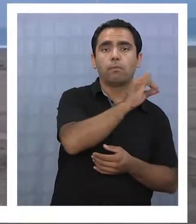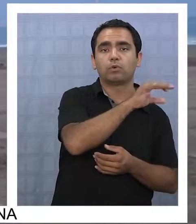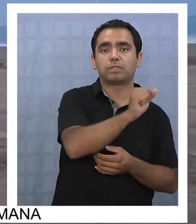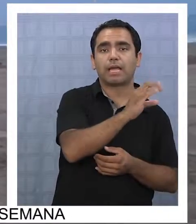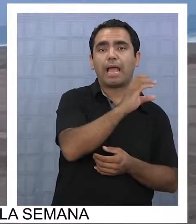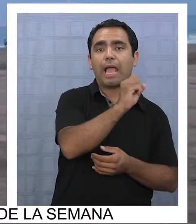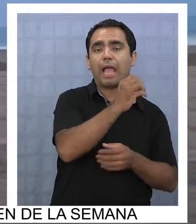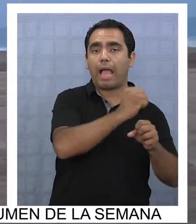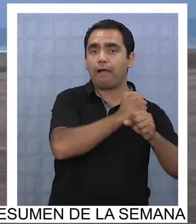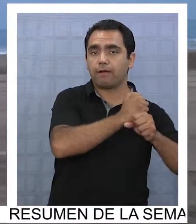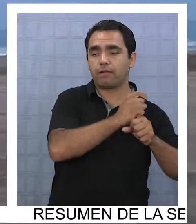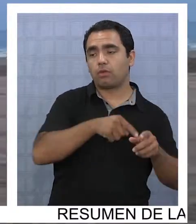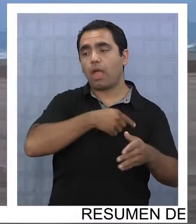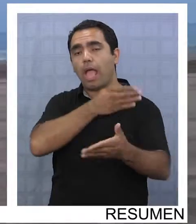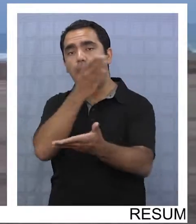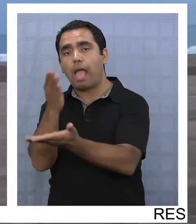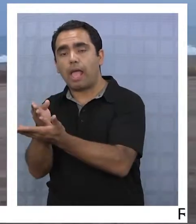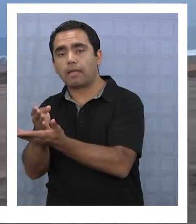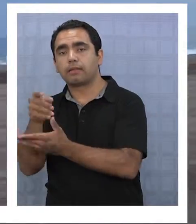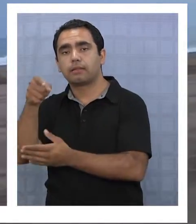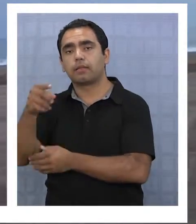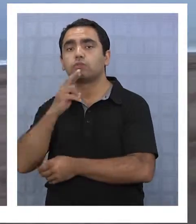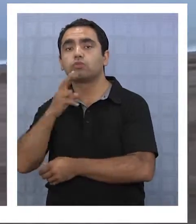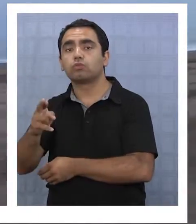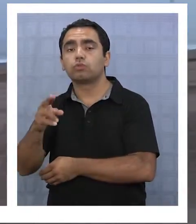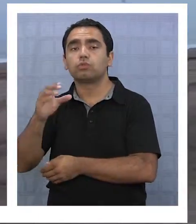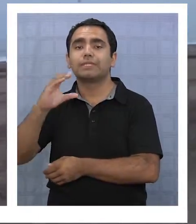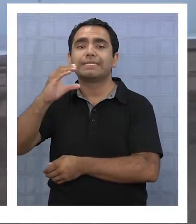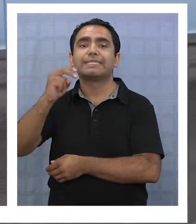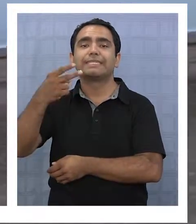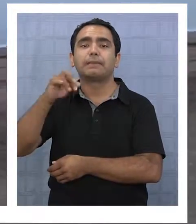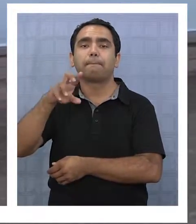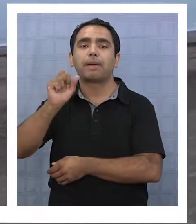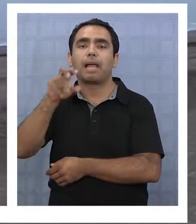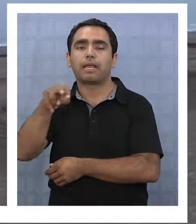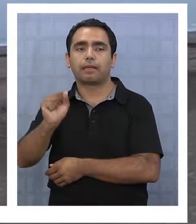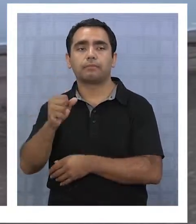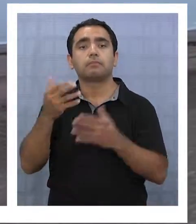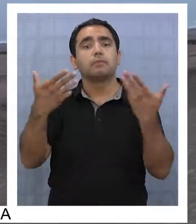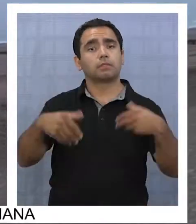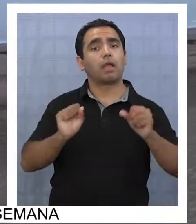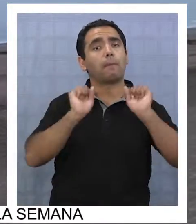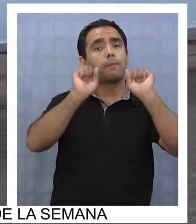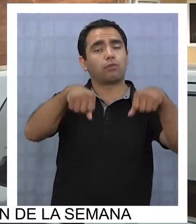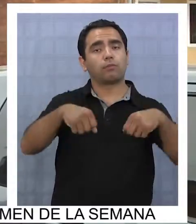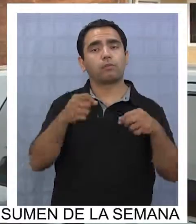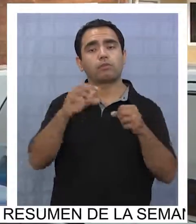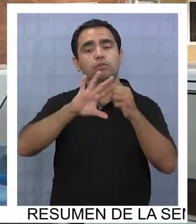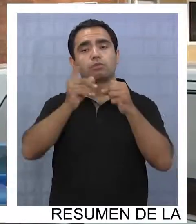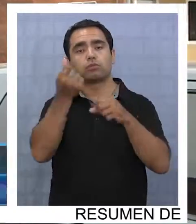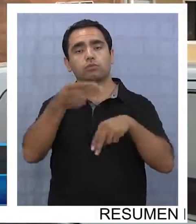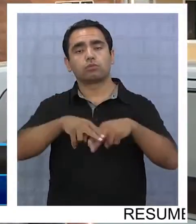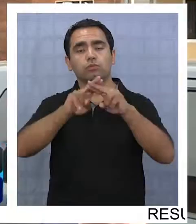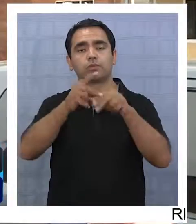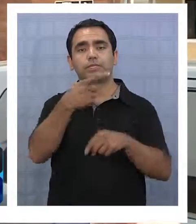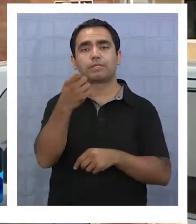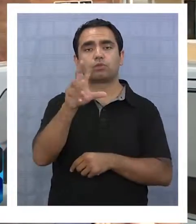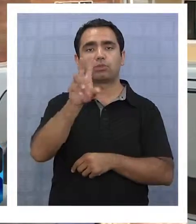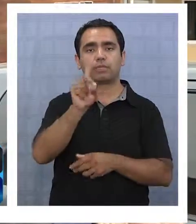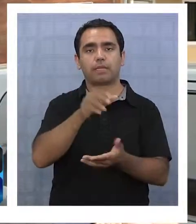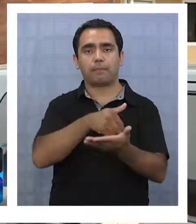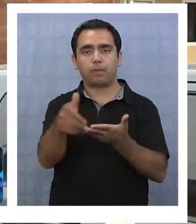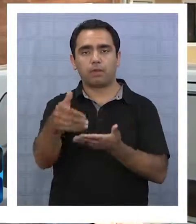Caballos hasta la Rotonda Chipana. La semana pasada en Consejo acabamos de aprobar 180 millones de pesos para la compra de dos